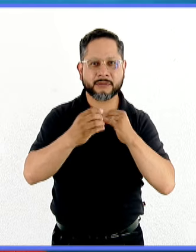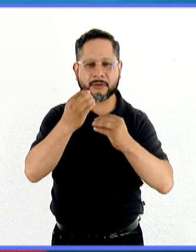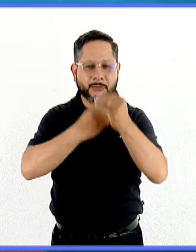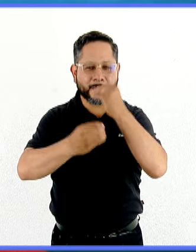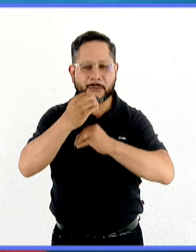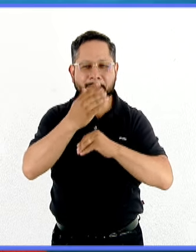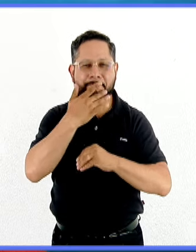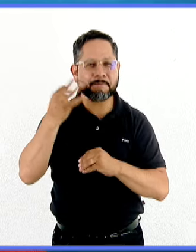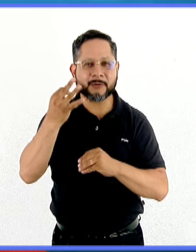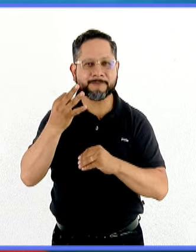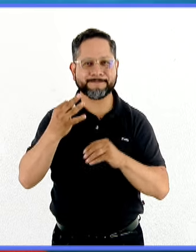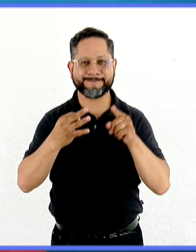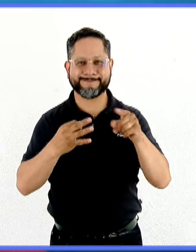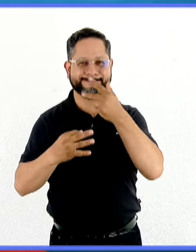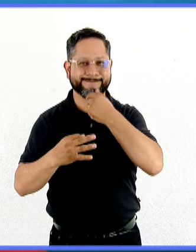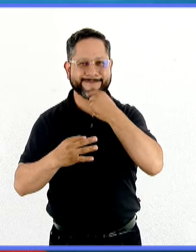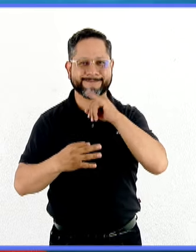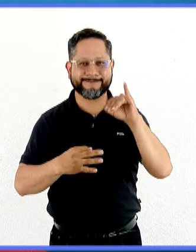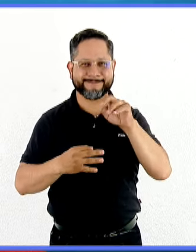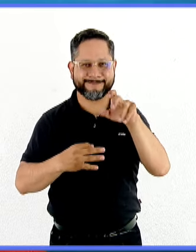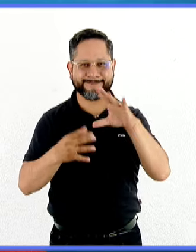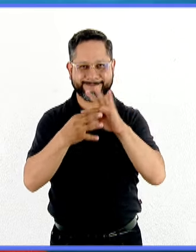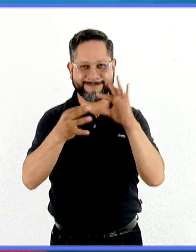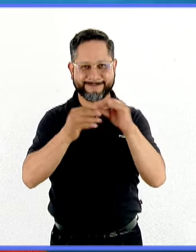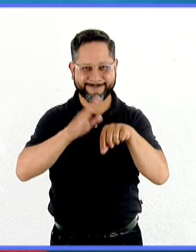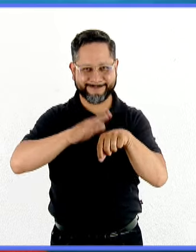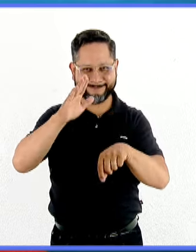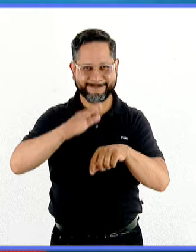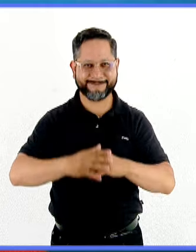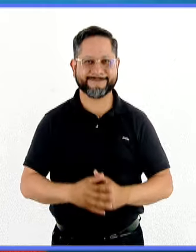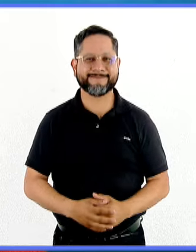manera, nos habla hoy Joel de Alba en A la Conquista del Sabor.